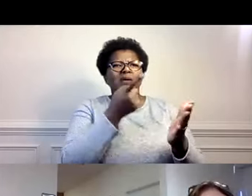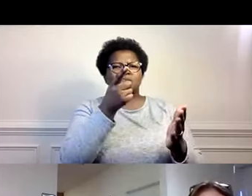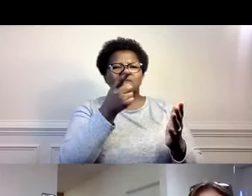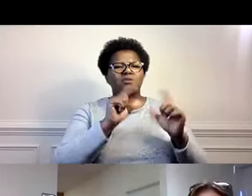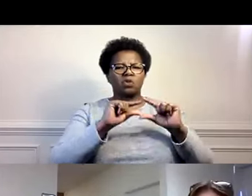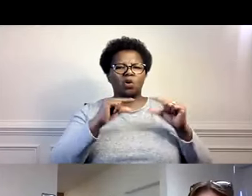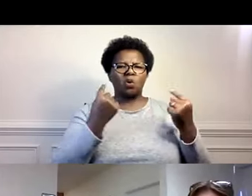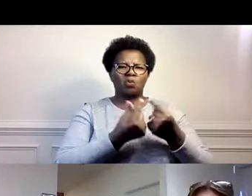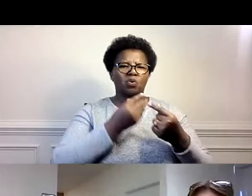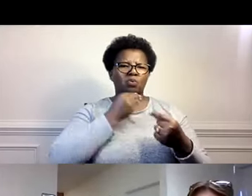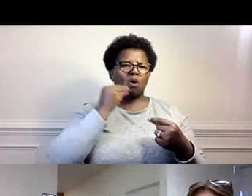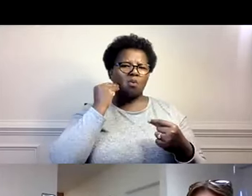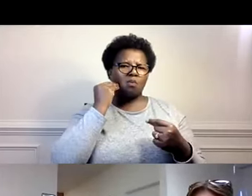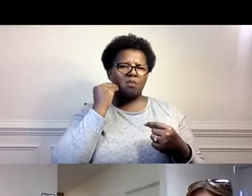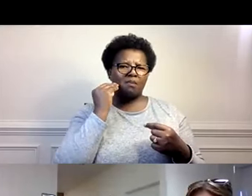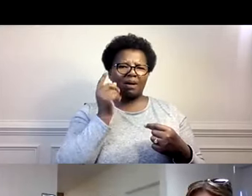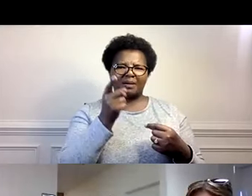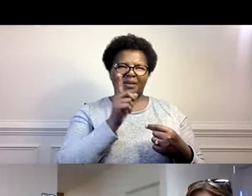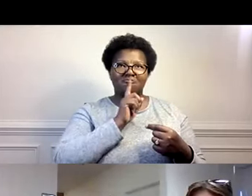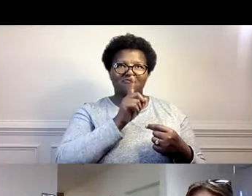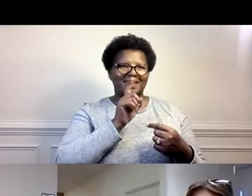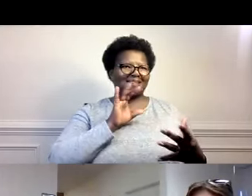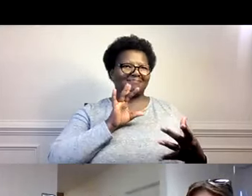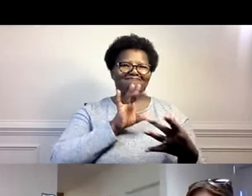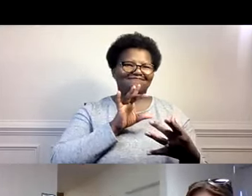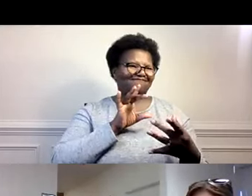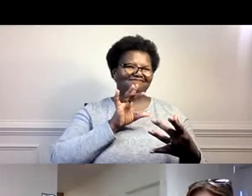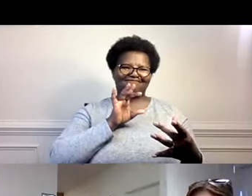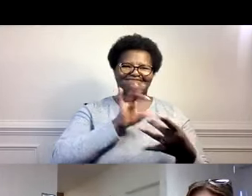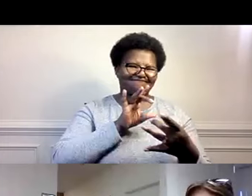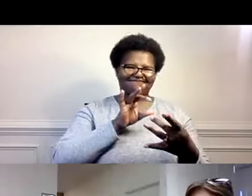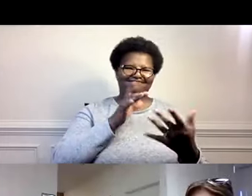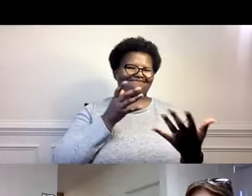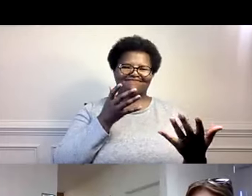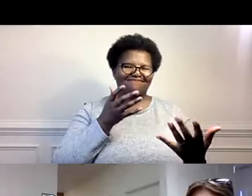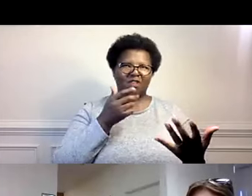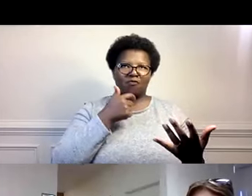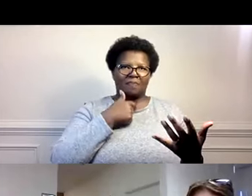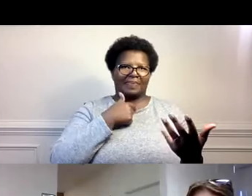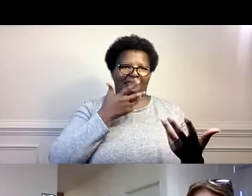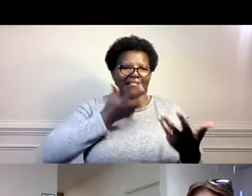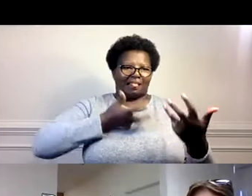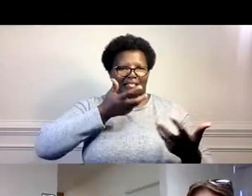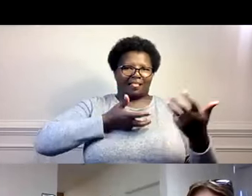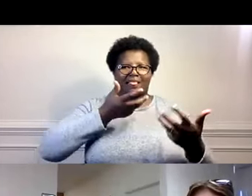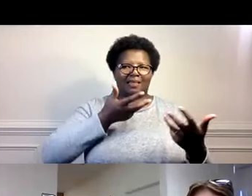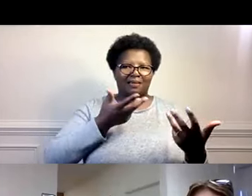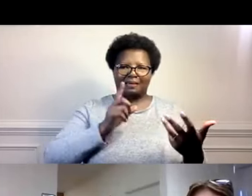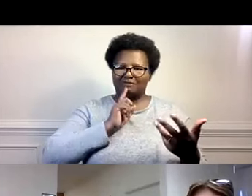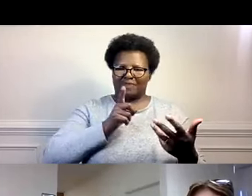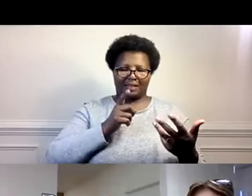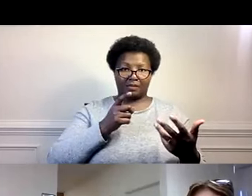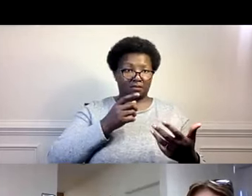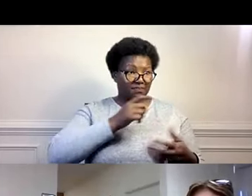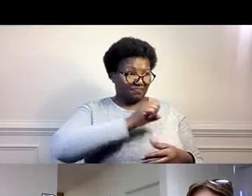hubo personas o profesionales con las cuales no encajaste bien? te llevaste bien? Sí. De hecho, hubieron varios. De vez en cuando había